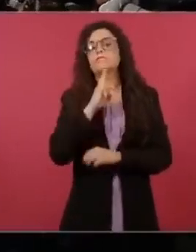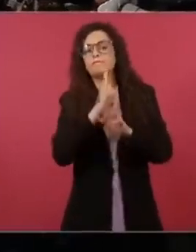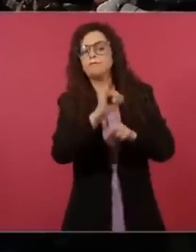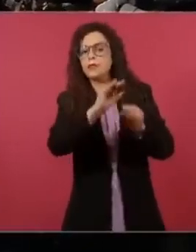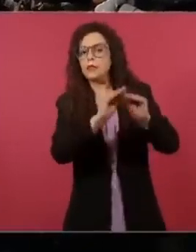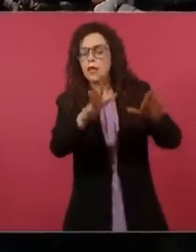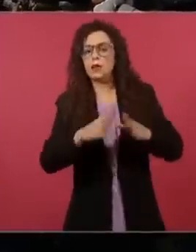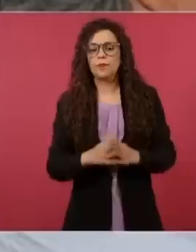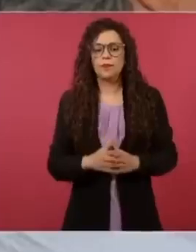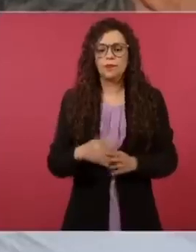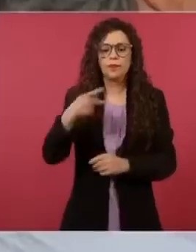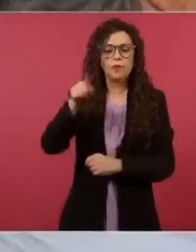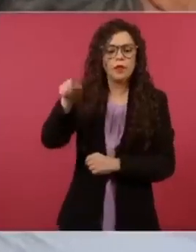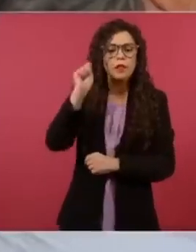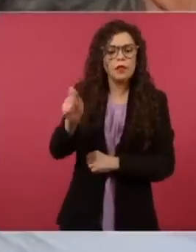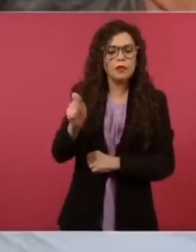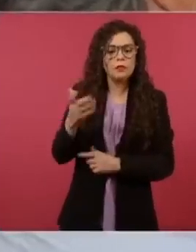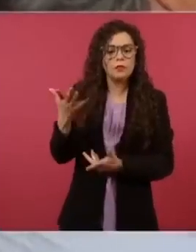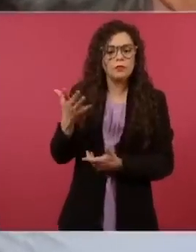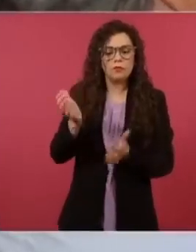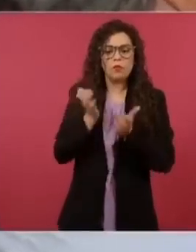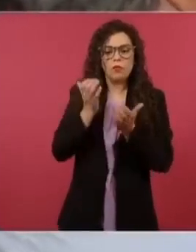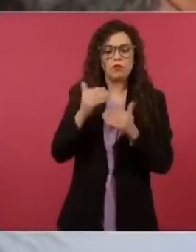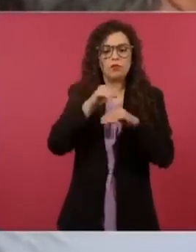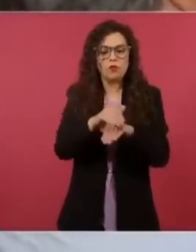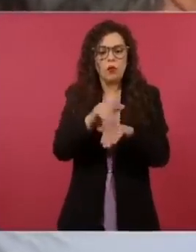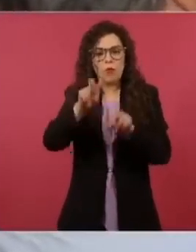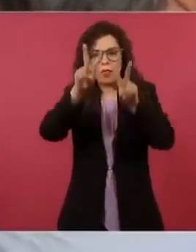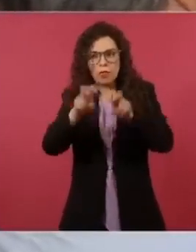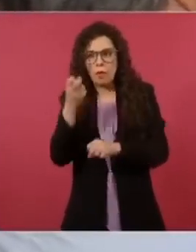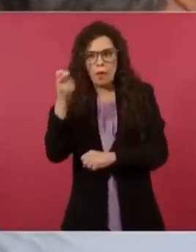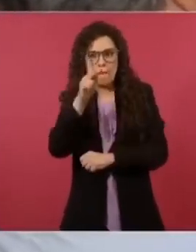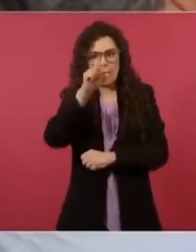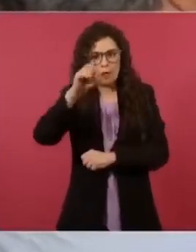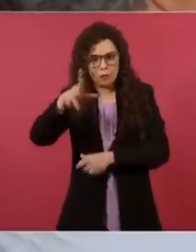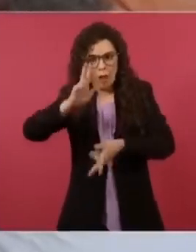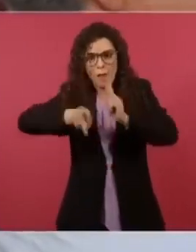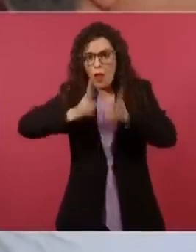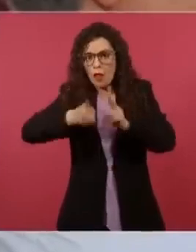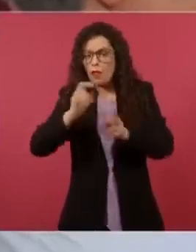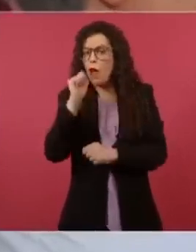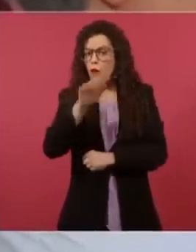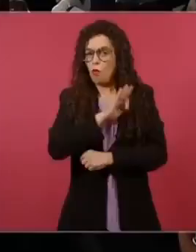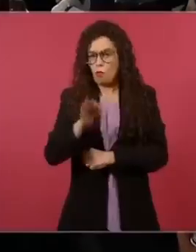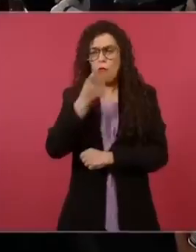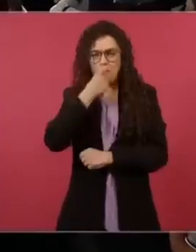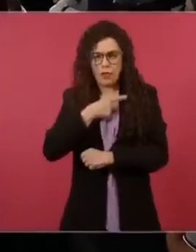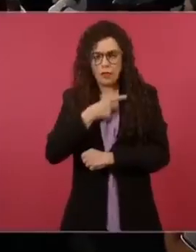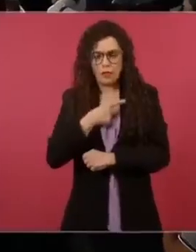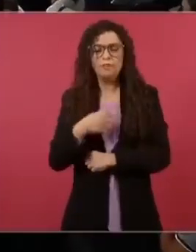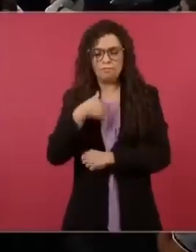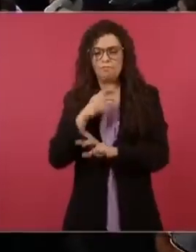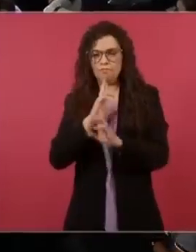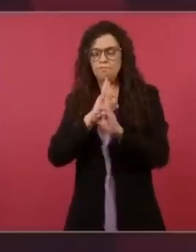provocado una volatilidad del peso. Entonces, si platicaron sobre el tema, ¿usted qué nos puede comentar al respecto, por favor? No, hablamos de la